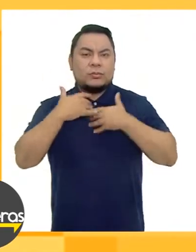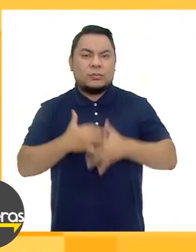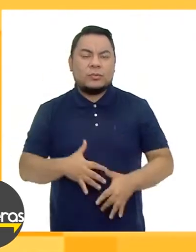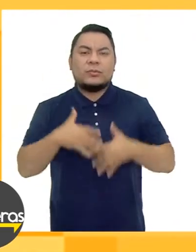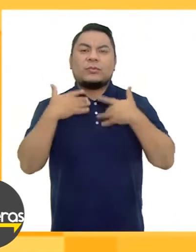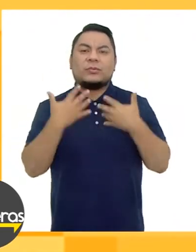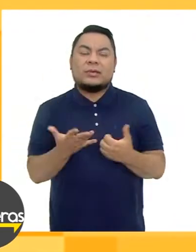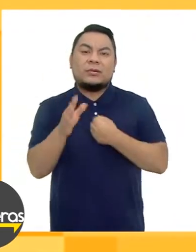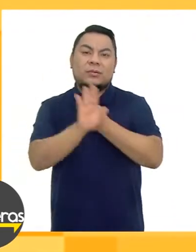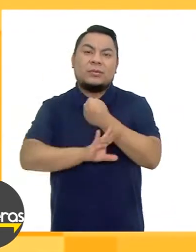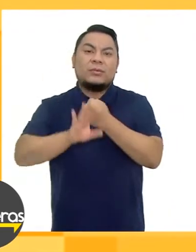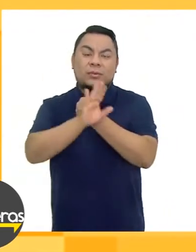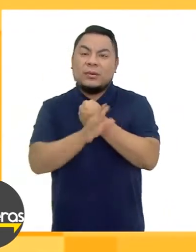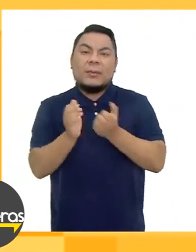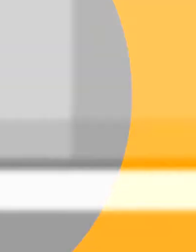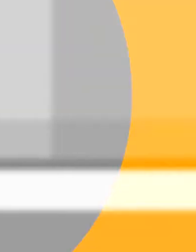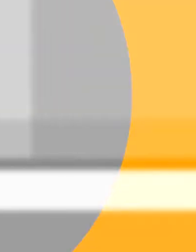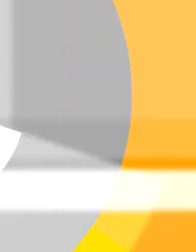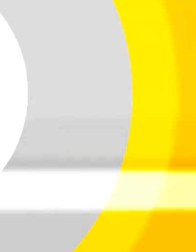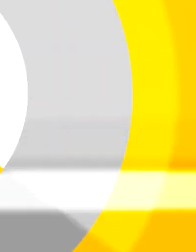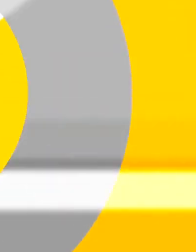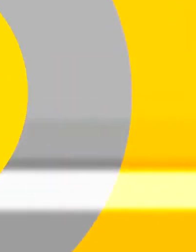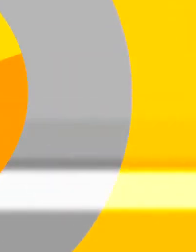toma más tiempo que en los más jóvenes